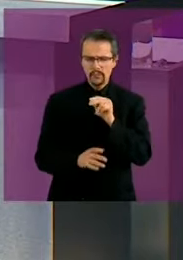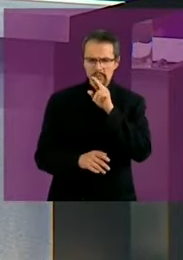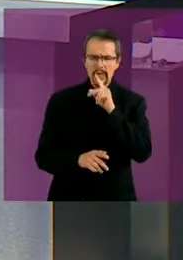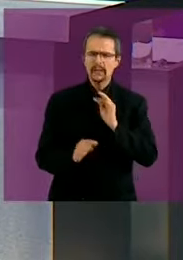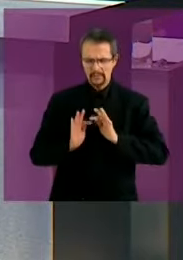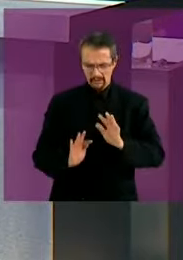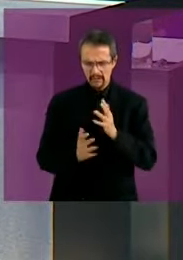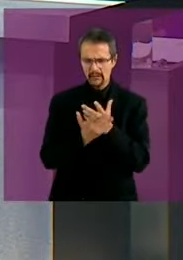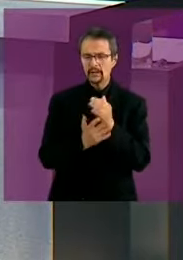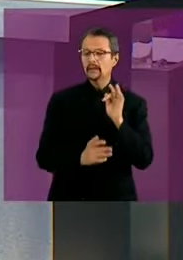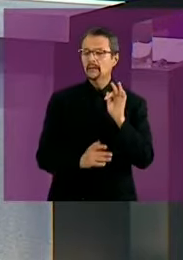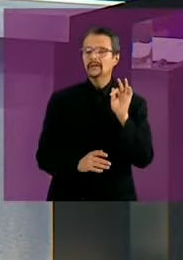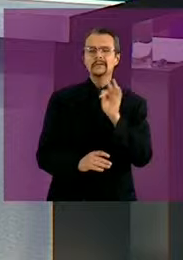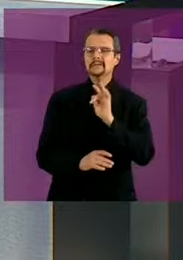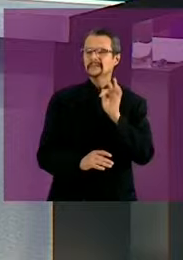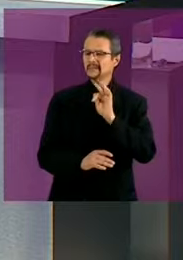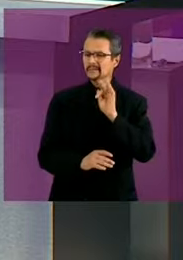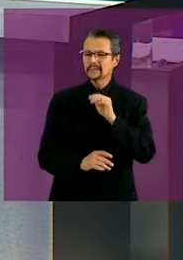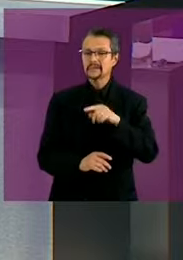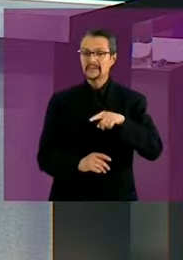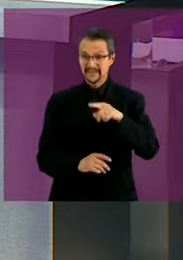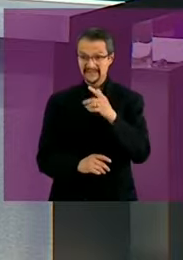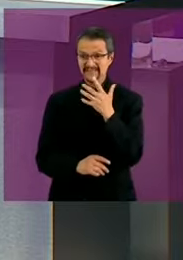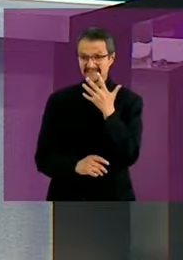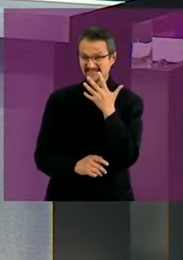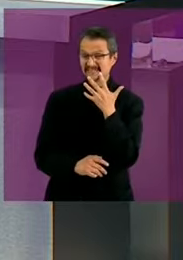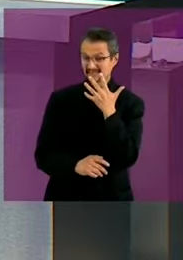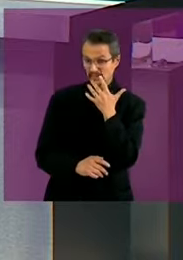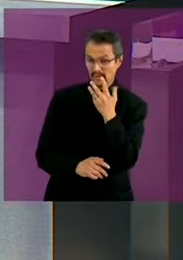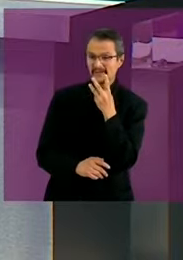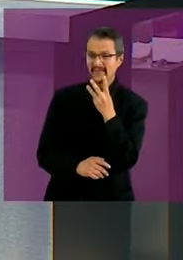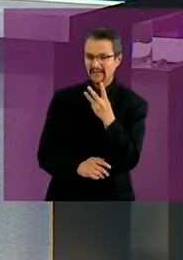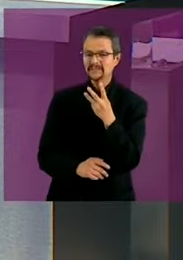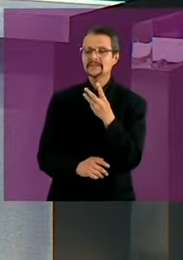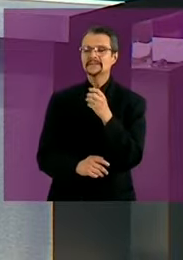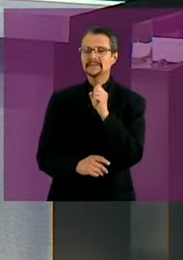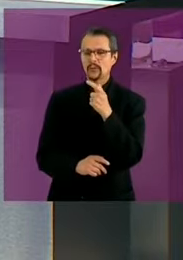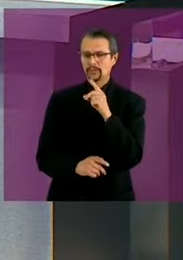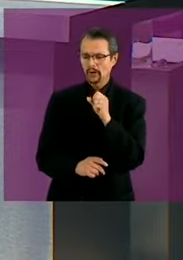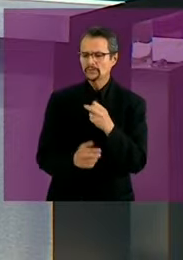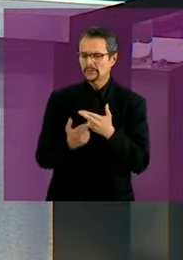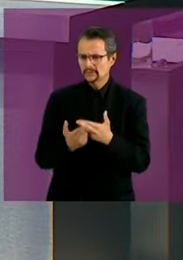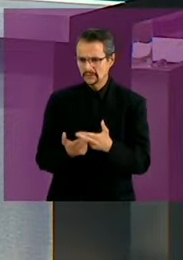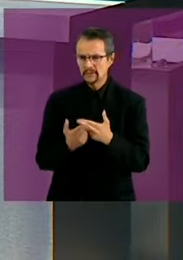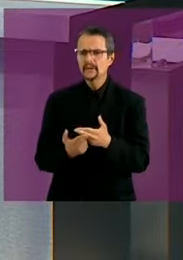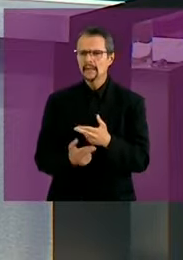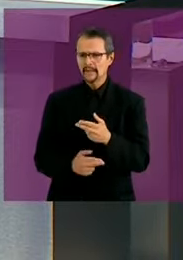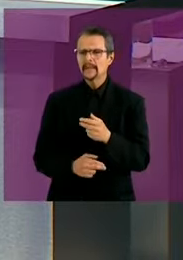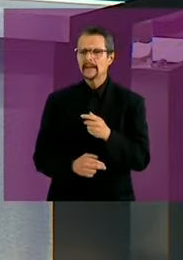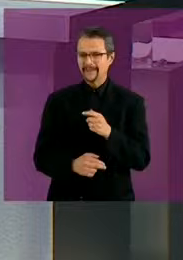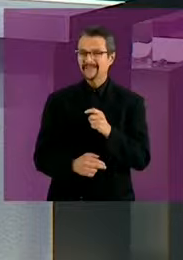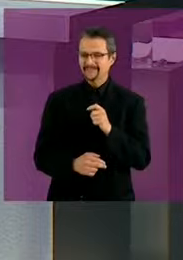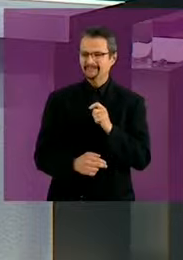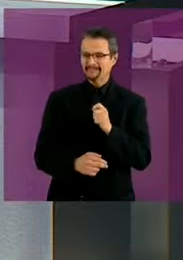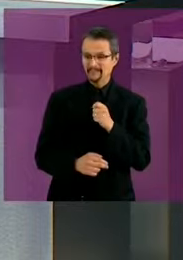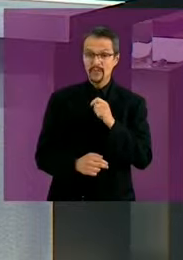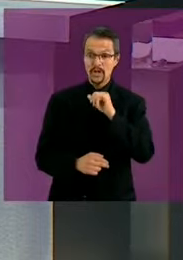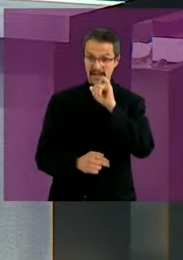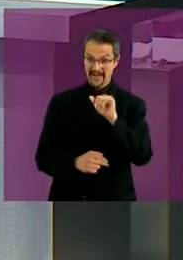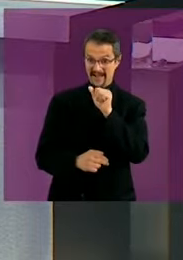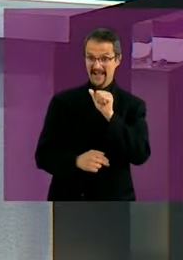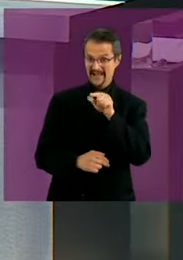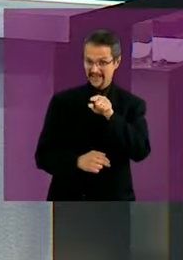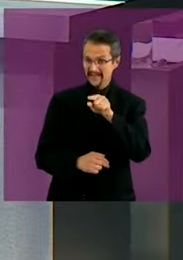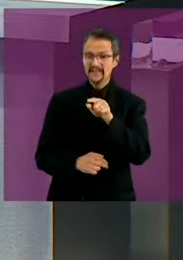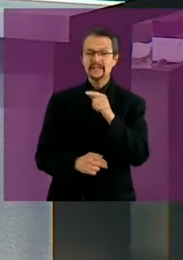caso de que haya... Son 53 segundos los que quedan. Entonces, son 53 segundos. Quedan Jorge Maynes